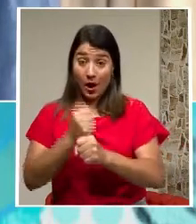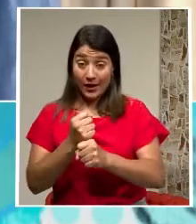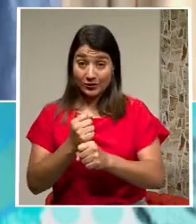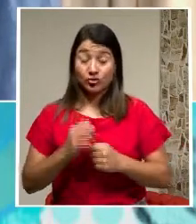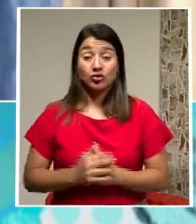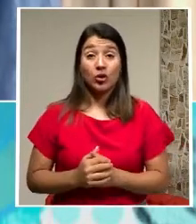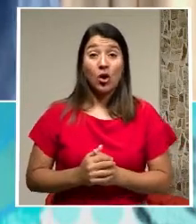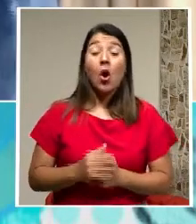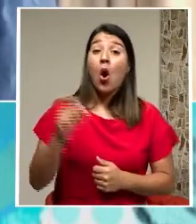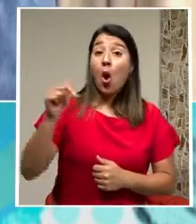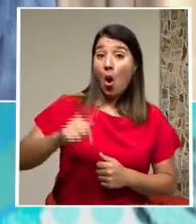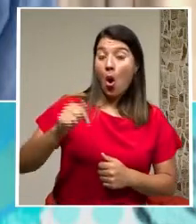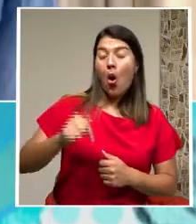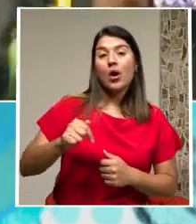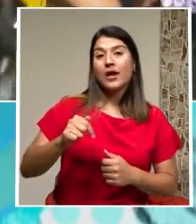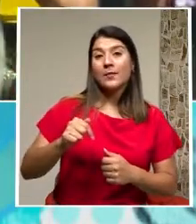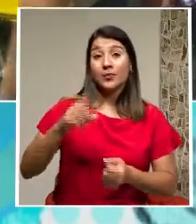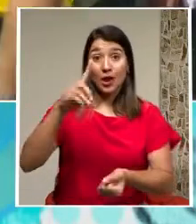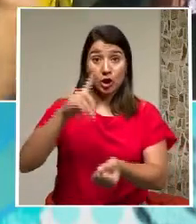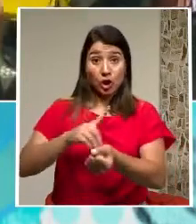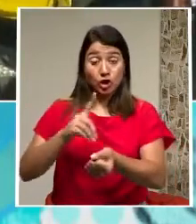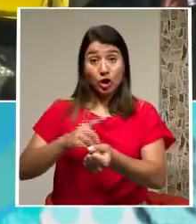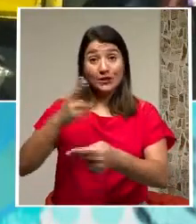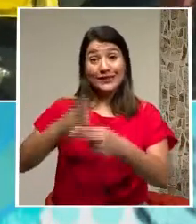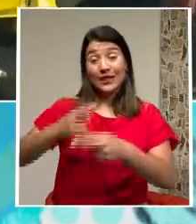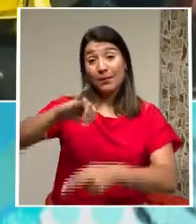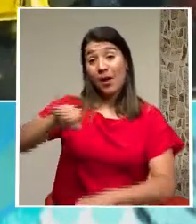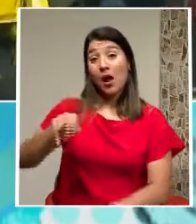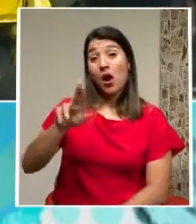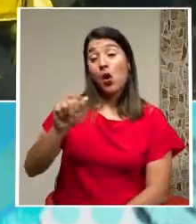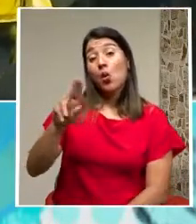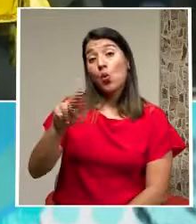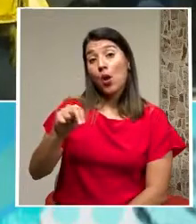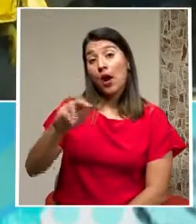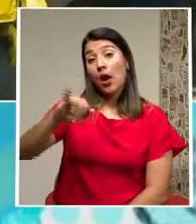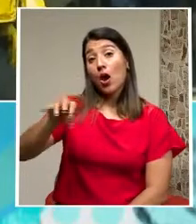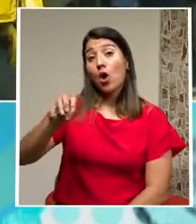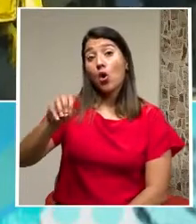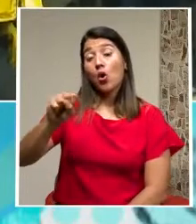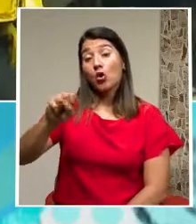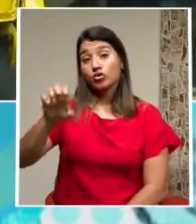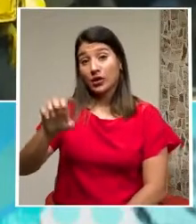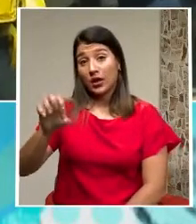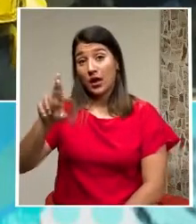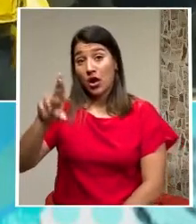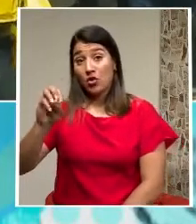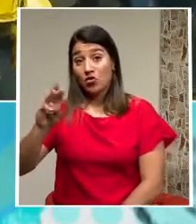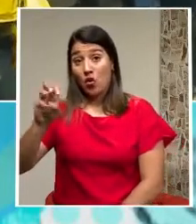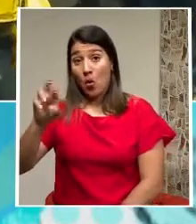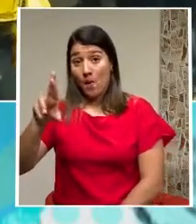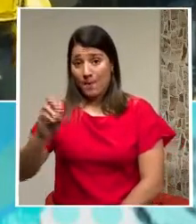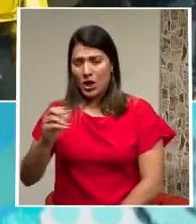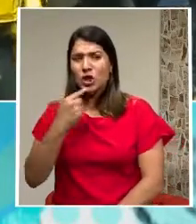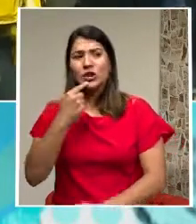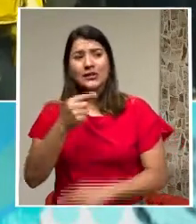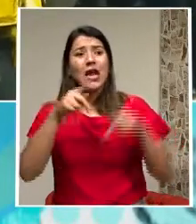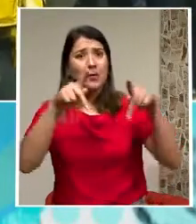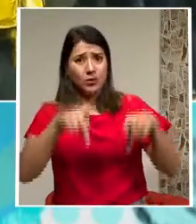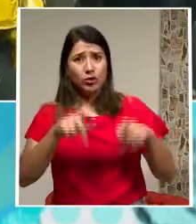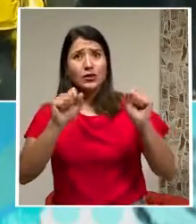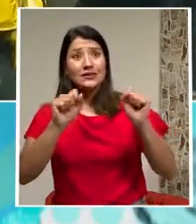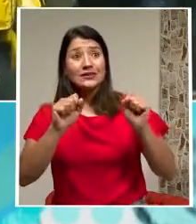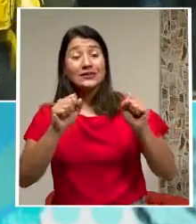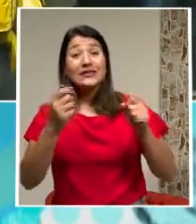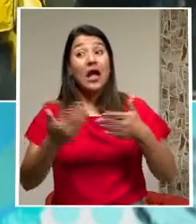precisamente el epidemiólogo Juan José Romero nos decía Que la reinfección podría darse con más frecuencia debido